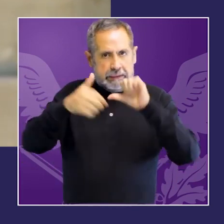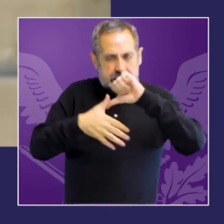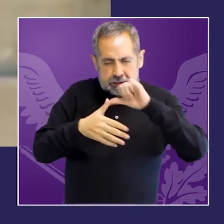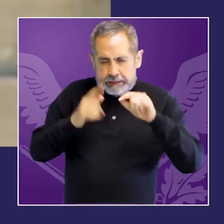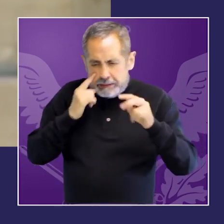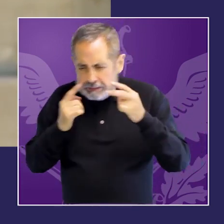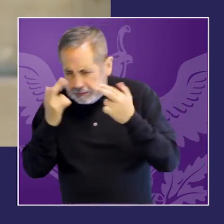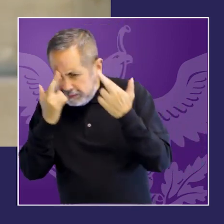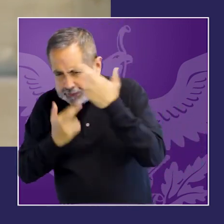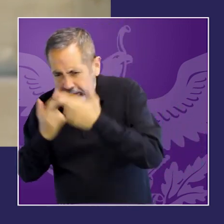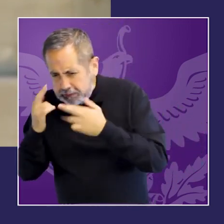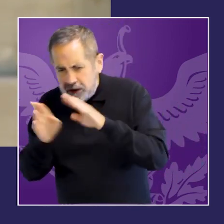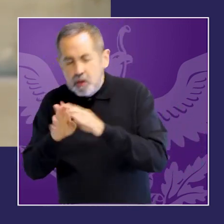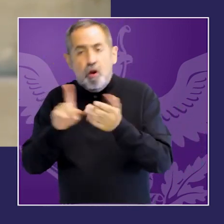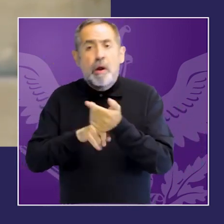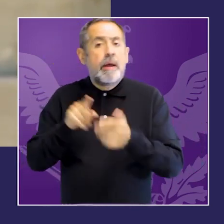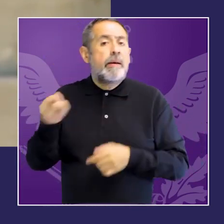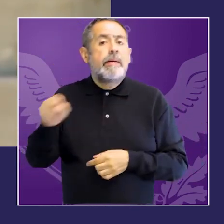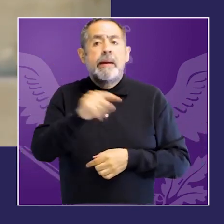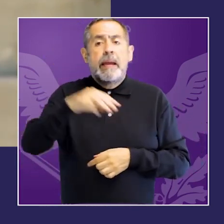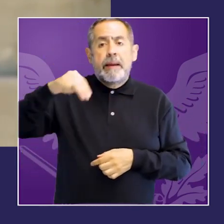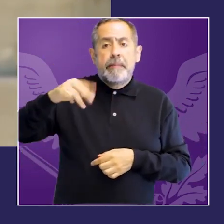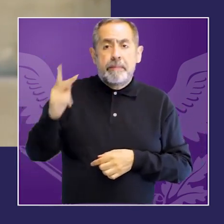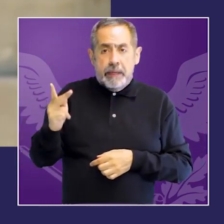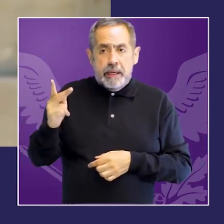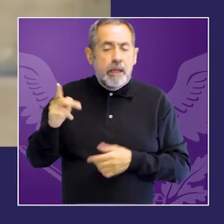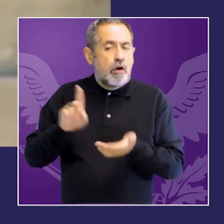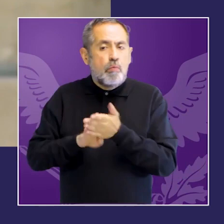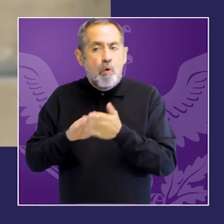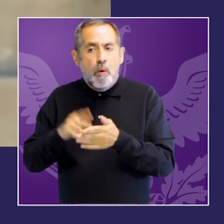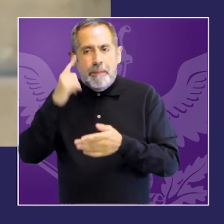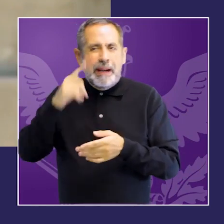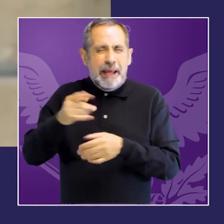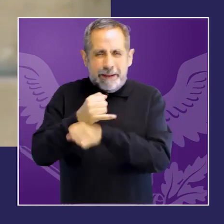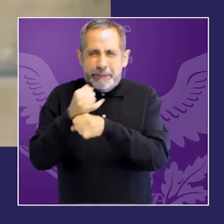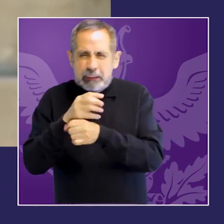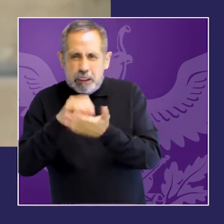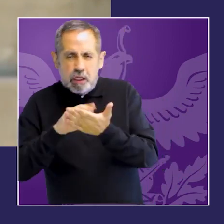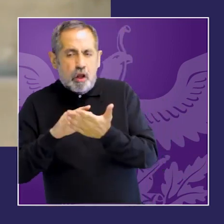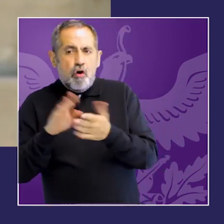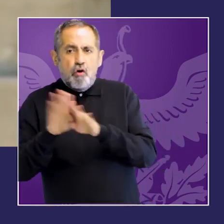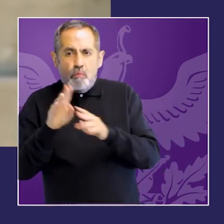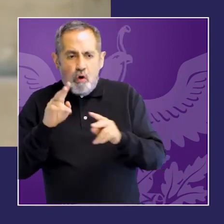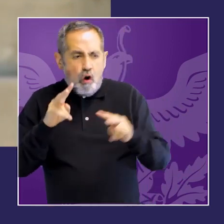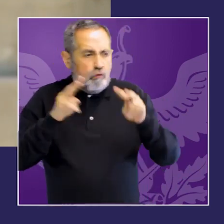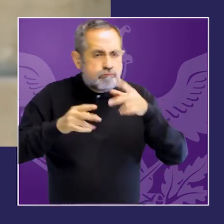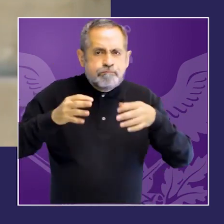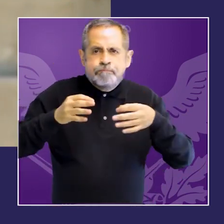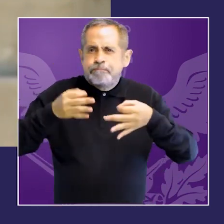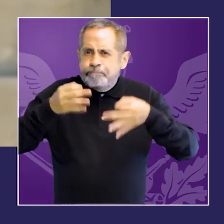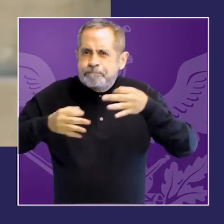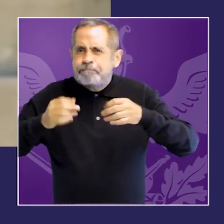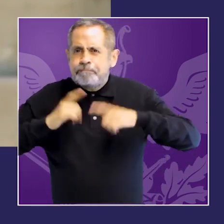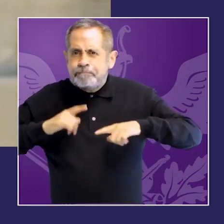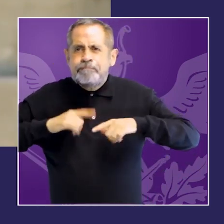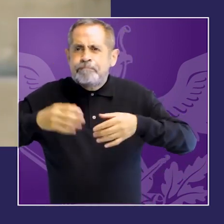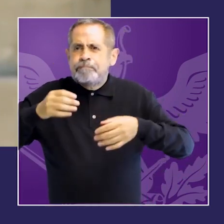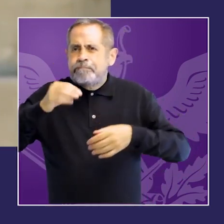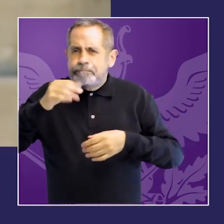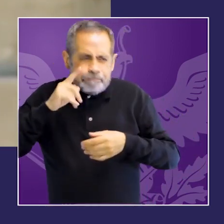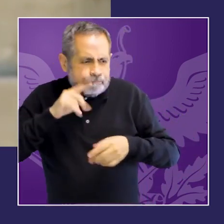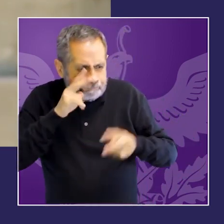perspectiva de interseccionalidad, apoyando con patrocinio jurídico a la querella y el impacto de la formación